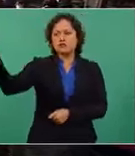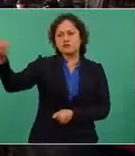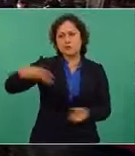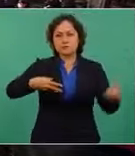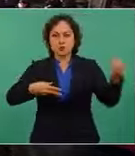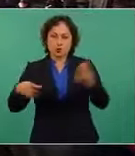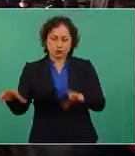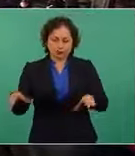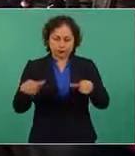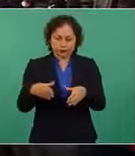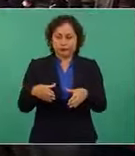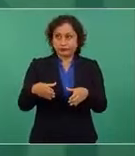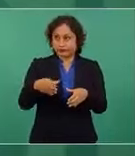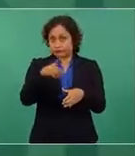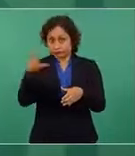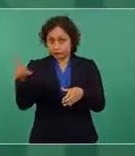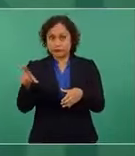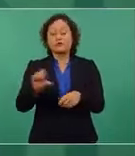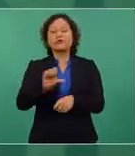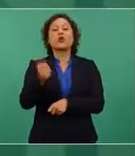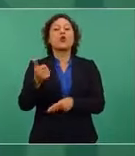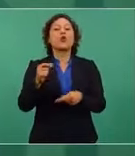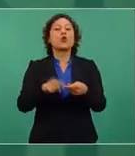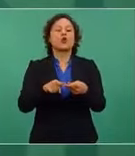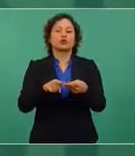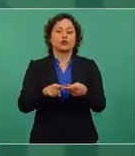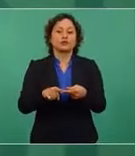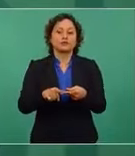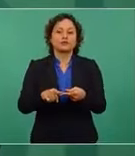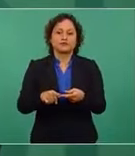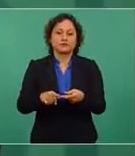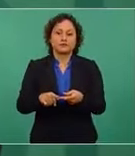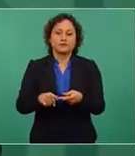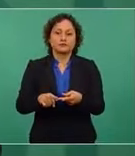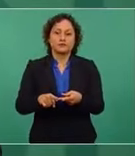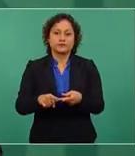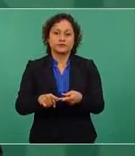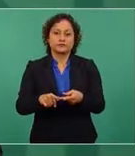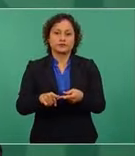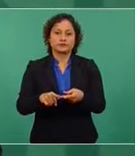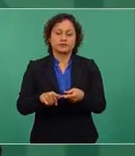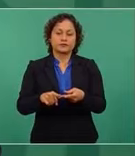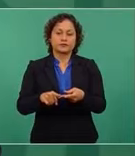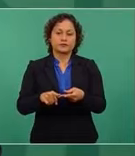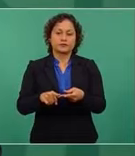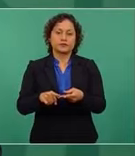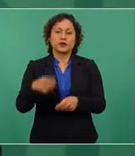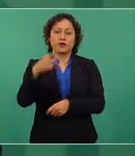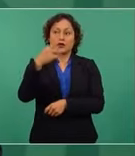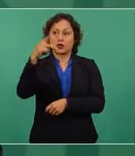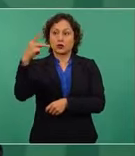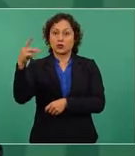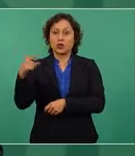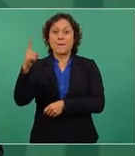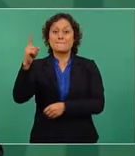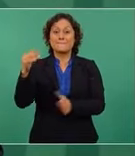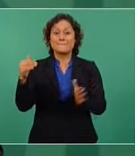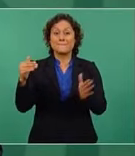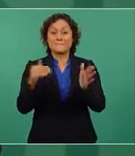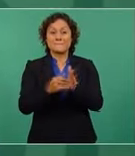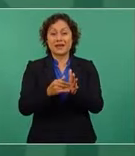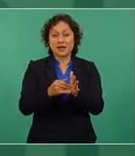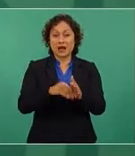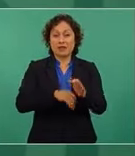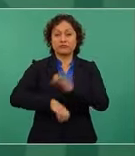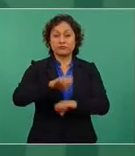mayores recursos en el mundo, cuatro por ciento provenientes de los ingresos de las utilidades de las mil corporaciones que tienen más